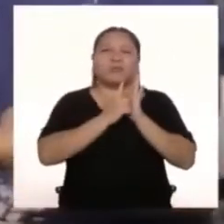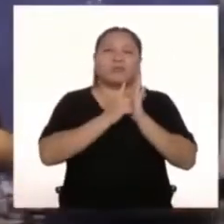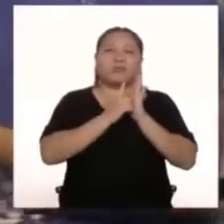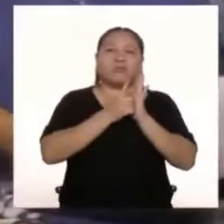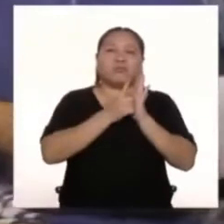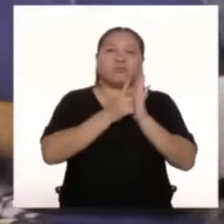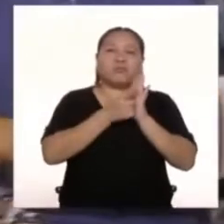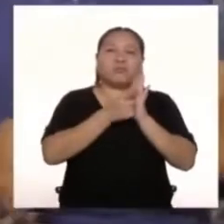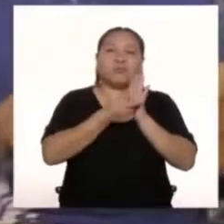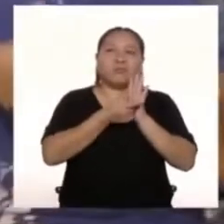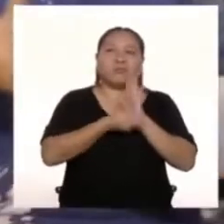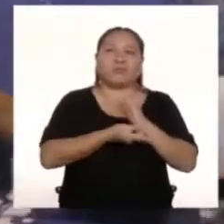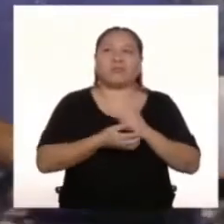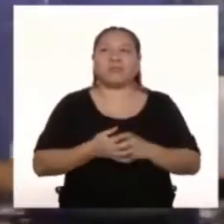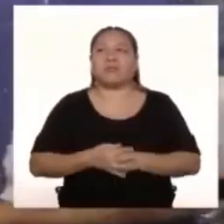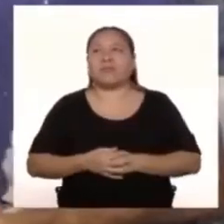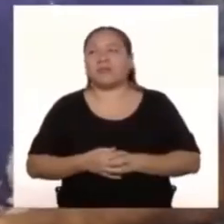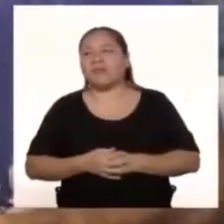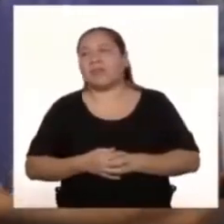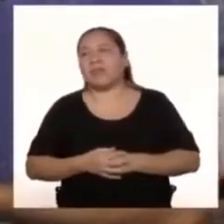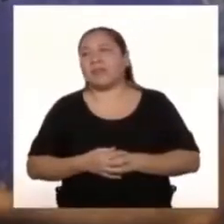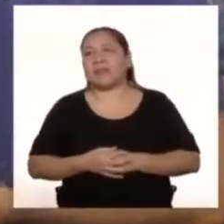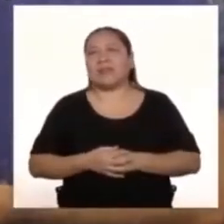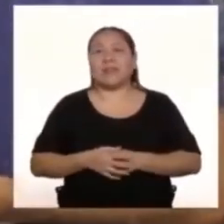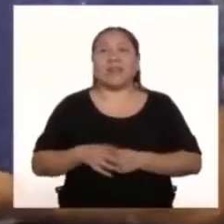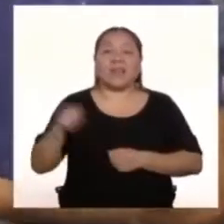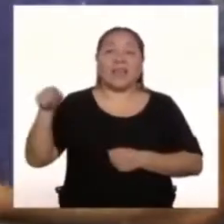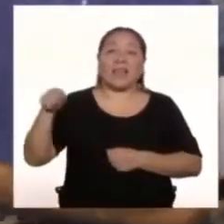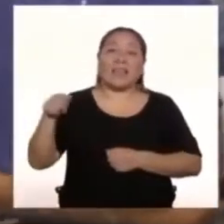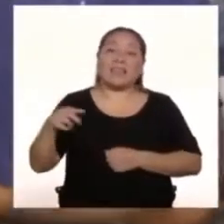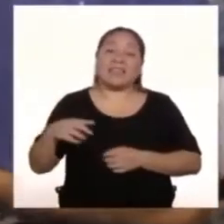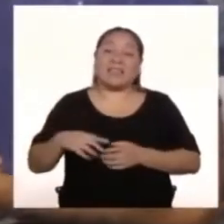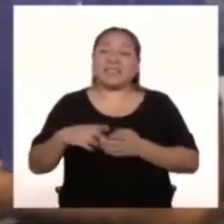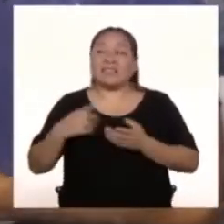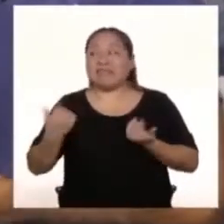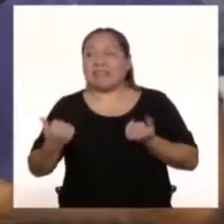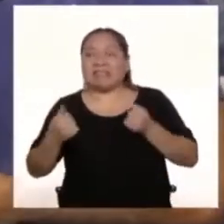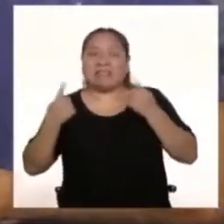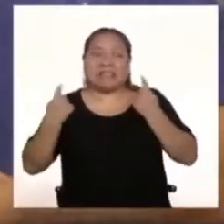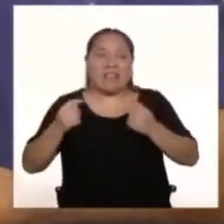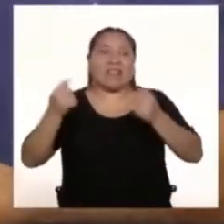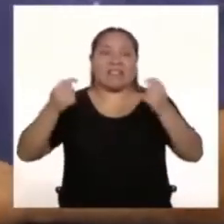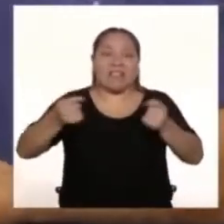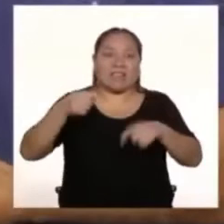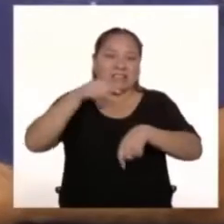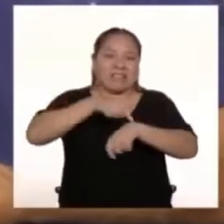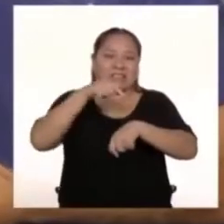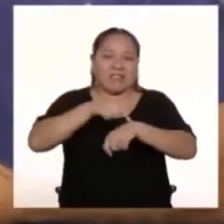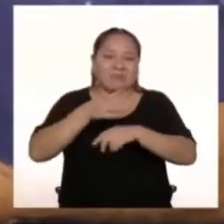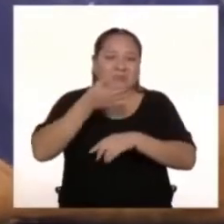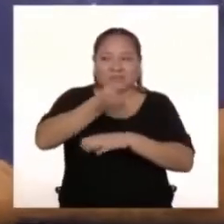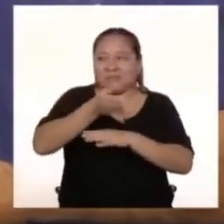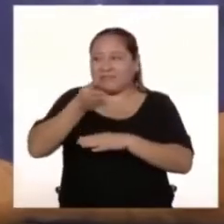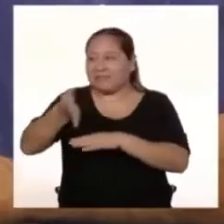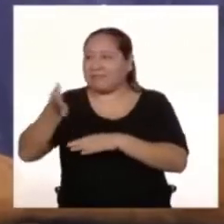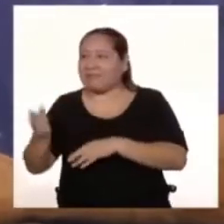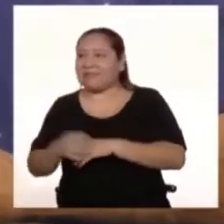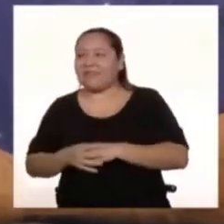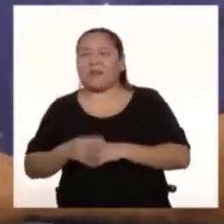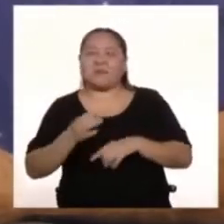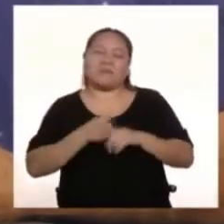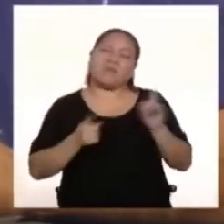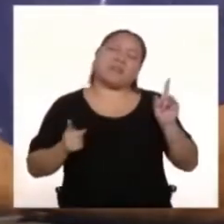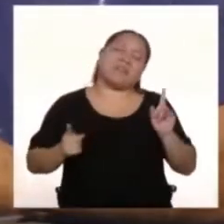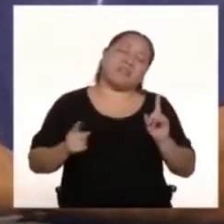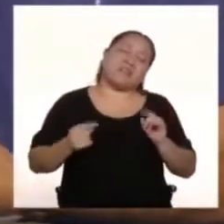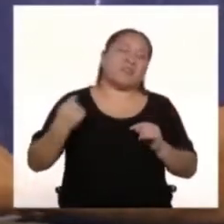En muchas misiones Al mismo tiempo Y le gana la hora Todo el rato ¿No? Está luchando Todo el rato Con eso Pero Así Con eso O sea Yo siento